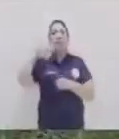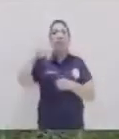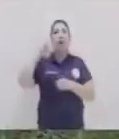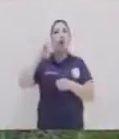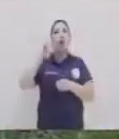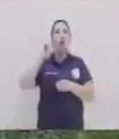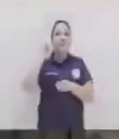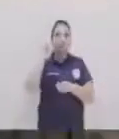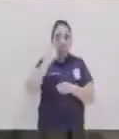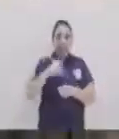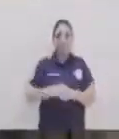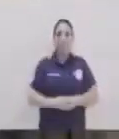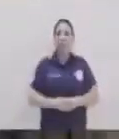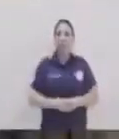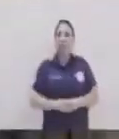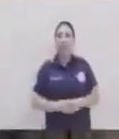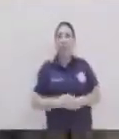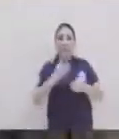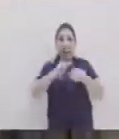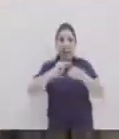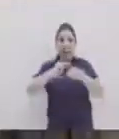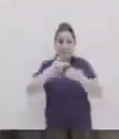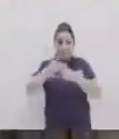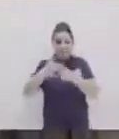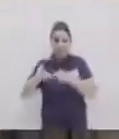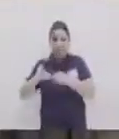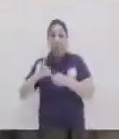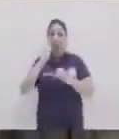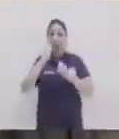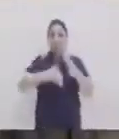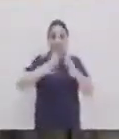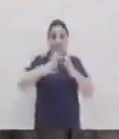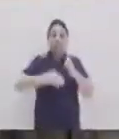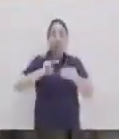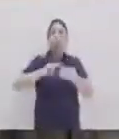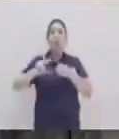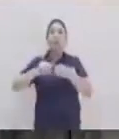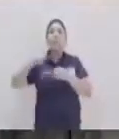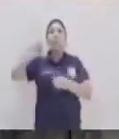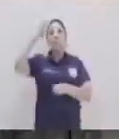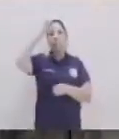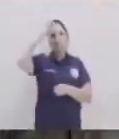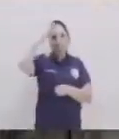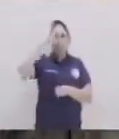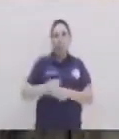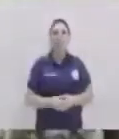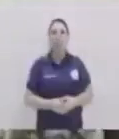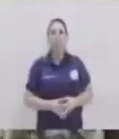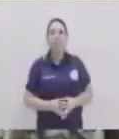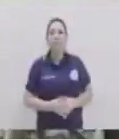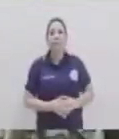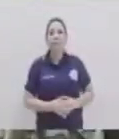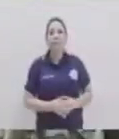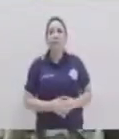San Luis Gilotepeque en el departamento de Escuintla en el municipio de Palin Escuintla